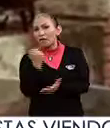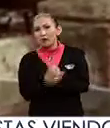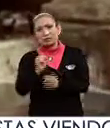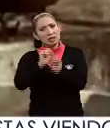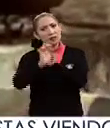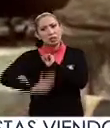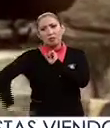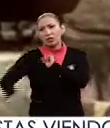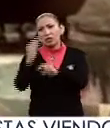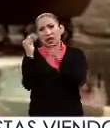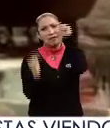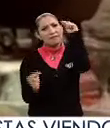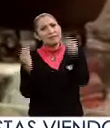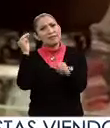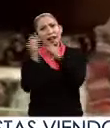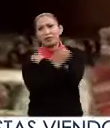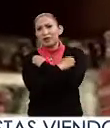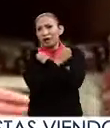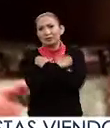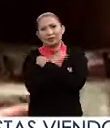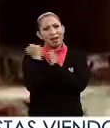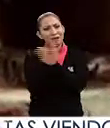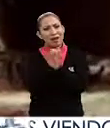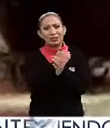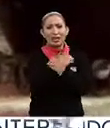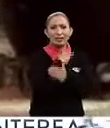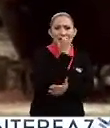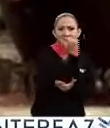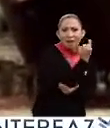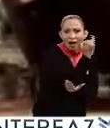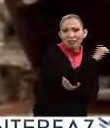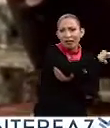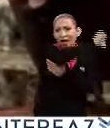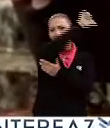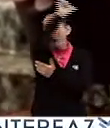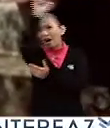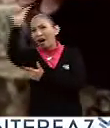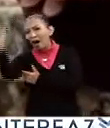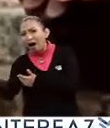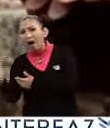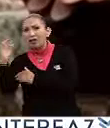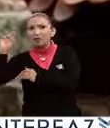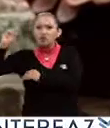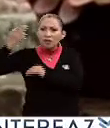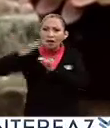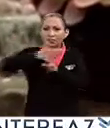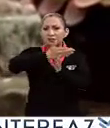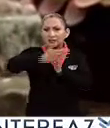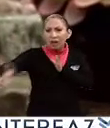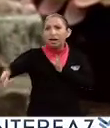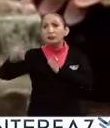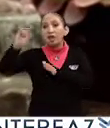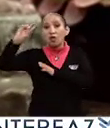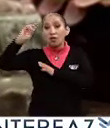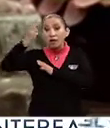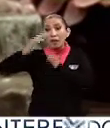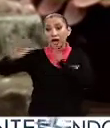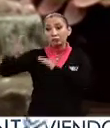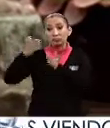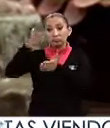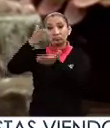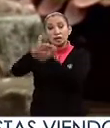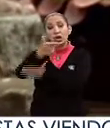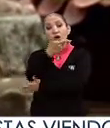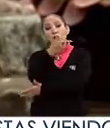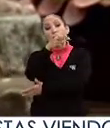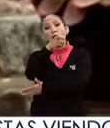el sistema, en todos los niveles del sistema educativo. Desde la educación inicial hasta la educación superior. En la educación superior la presencia